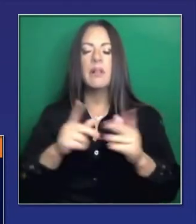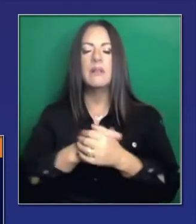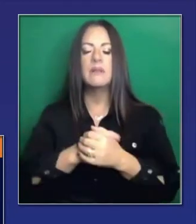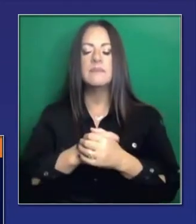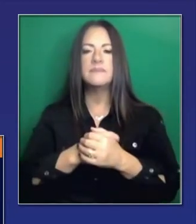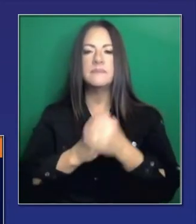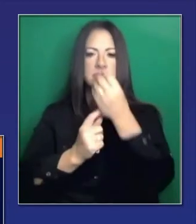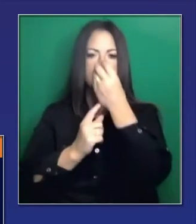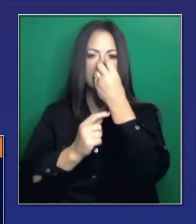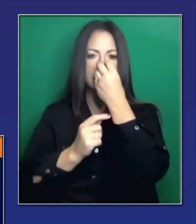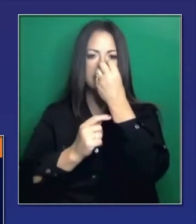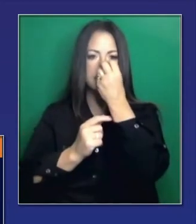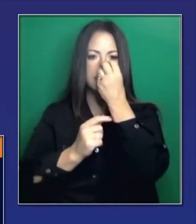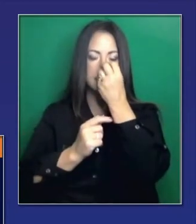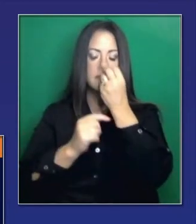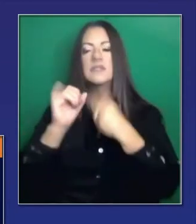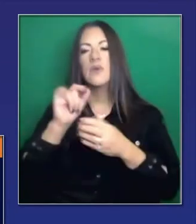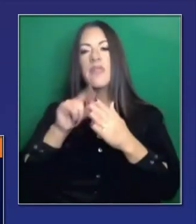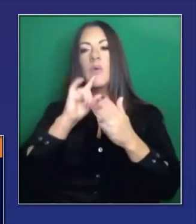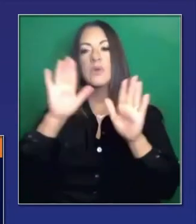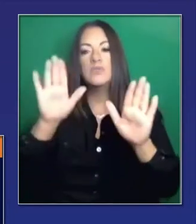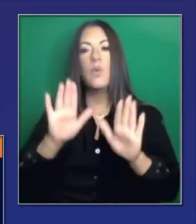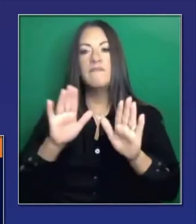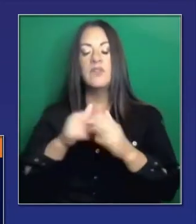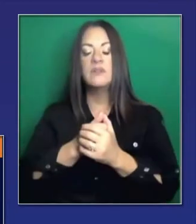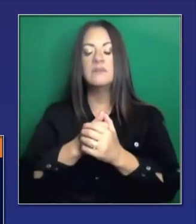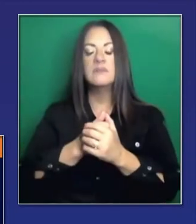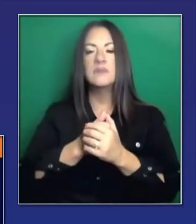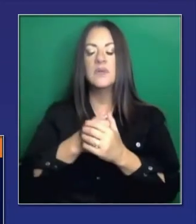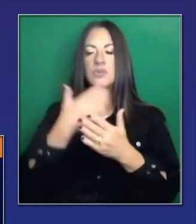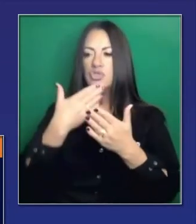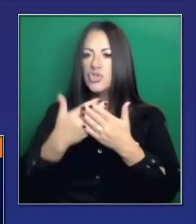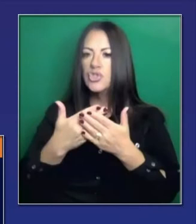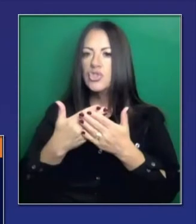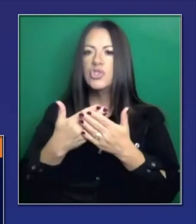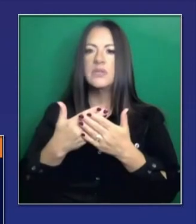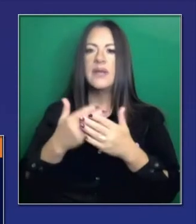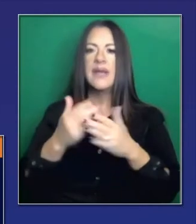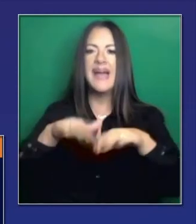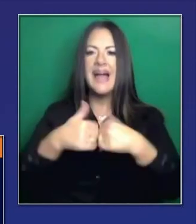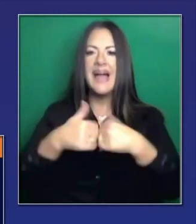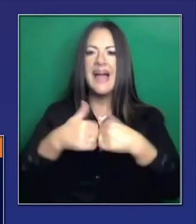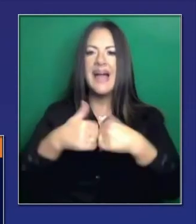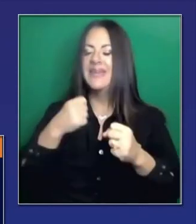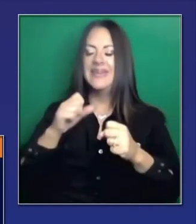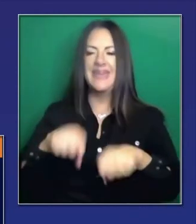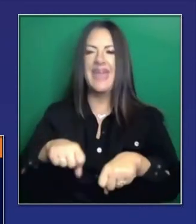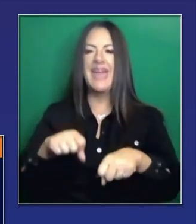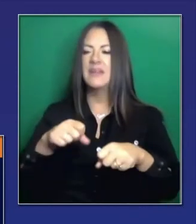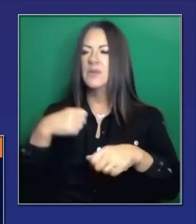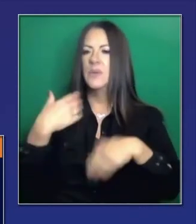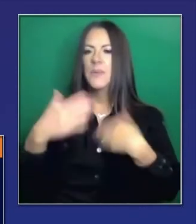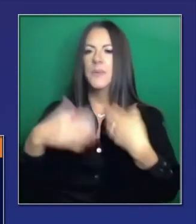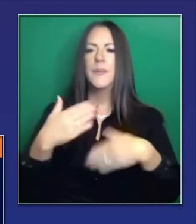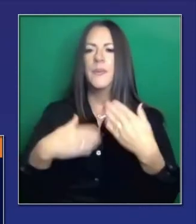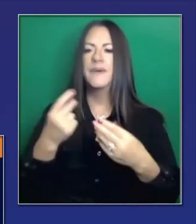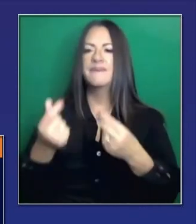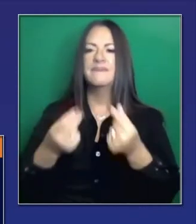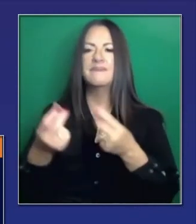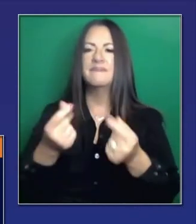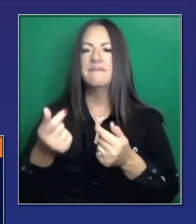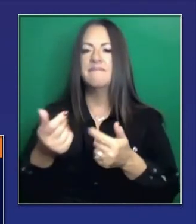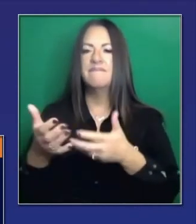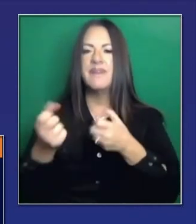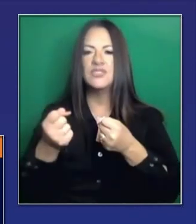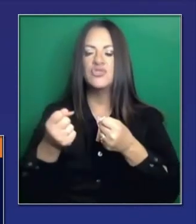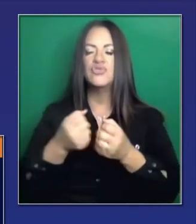Y es como una operación militar. La forma de contemplarlo. De cómo nos movilizamos rápidamente. Pero